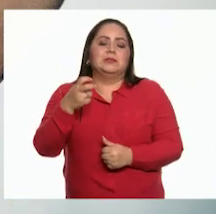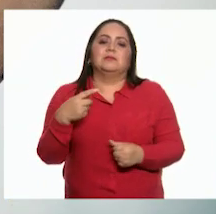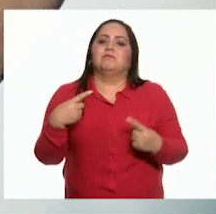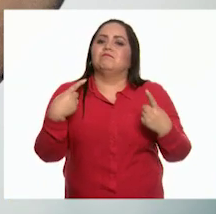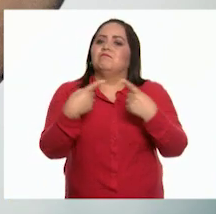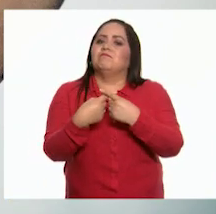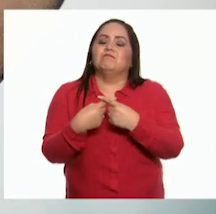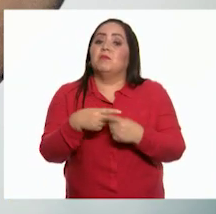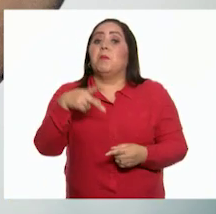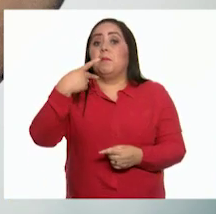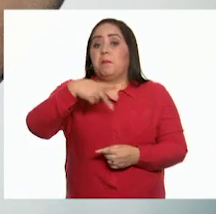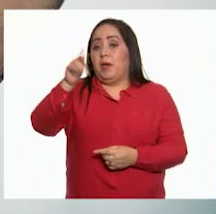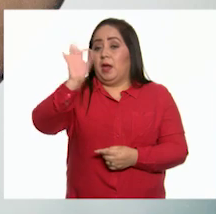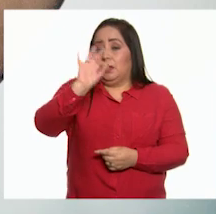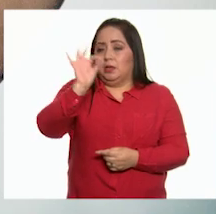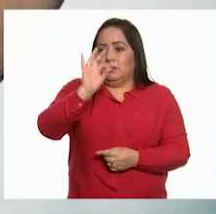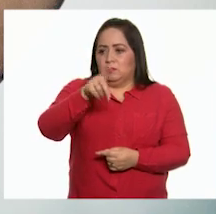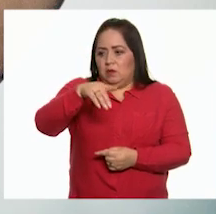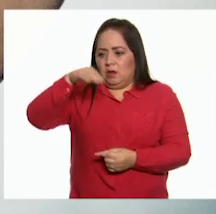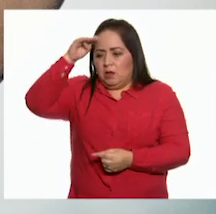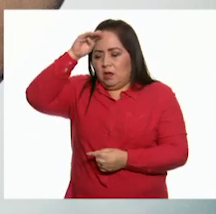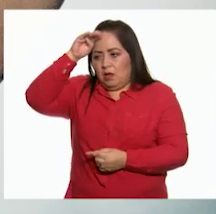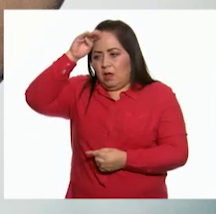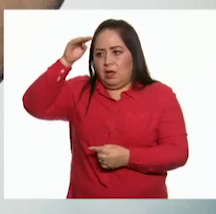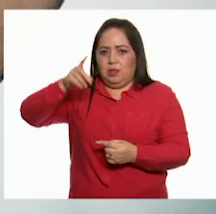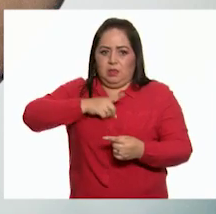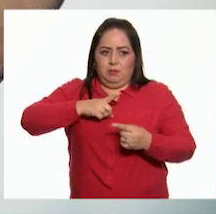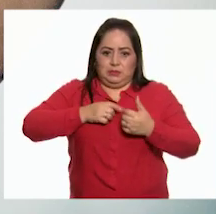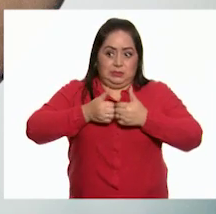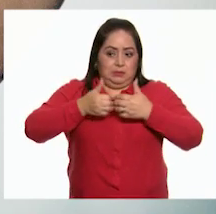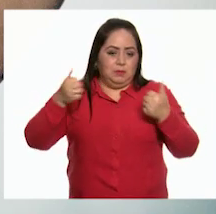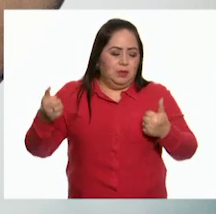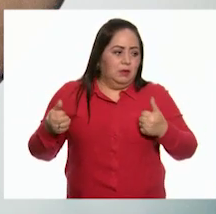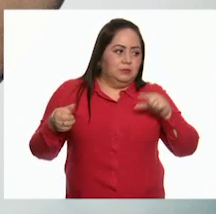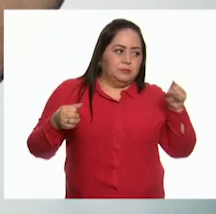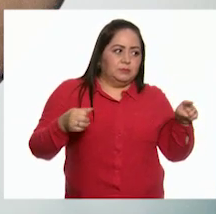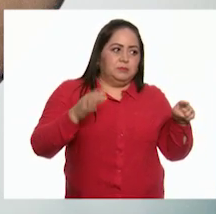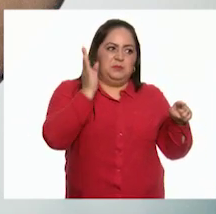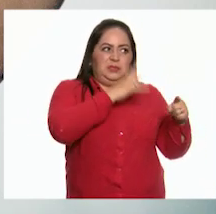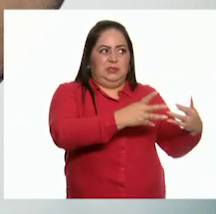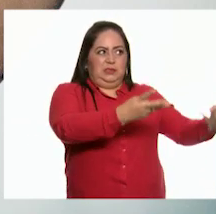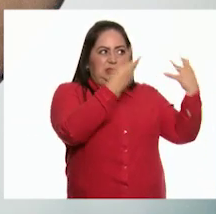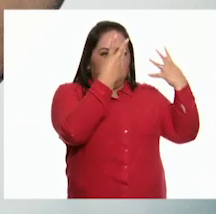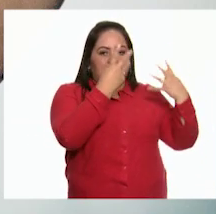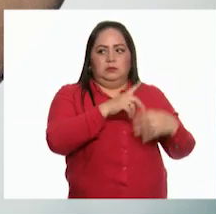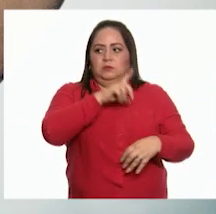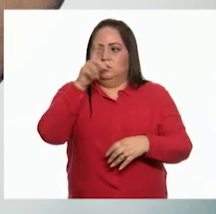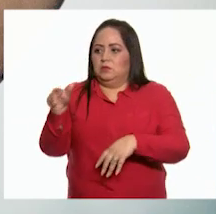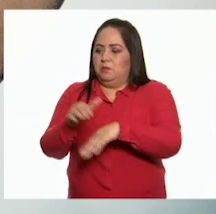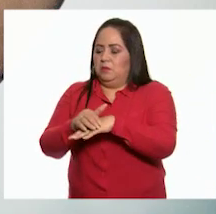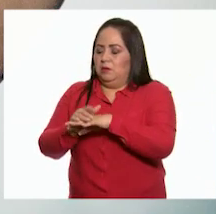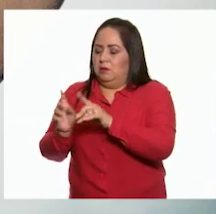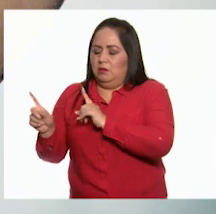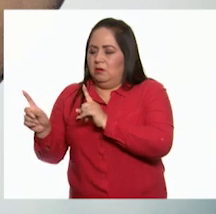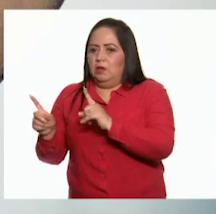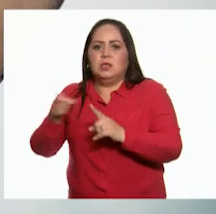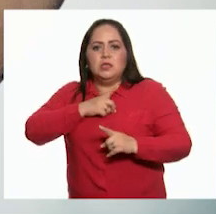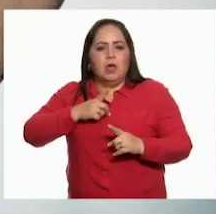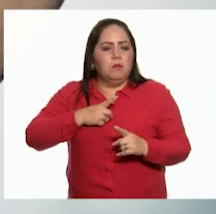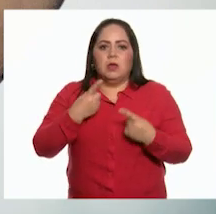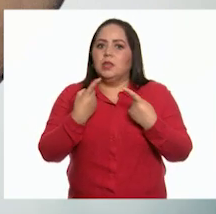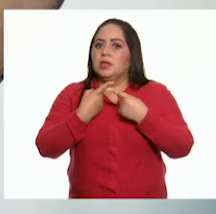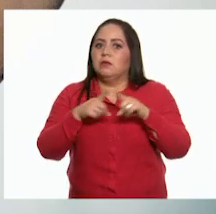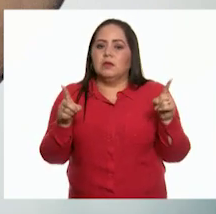Pero si comienzas a reflexionar y separar los sentimientos que te provocaron las emociones de la llamada de atención